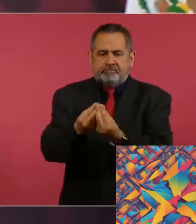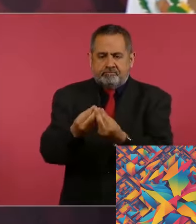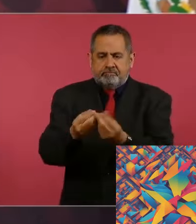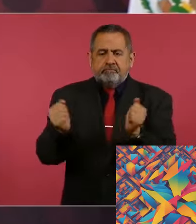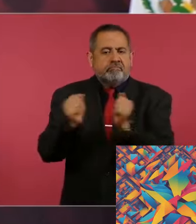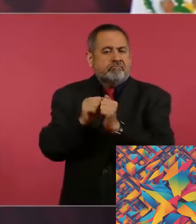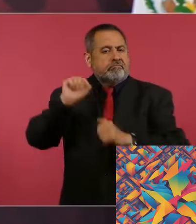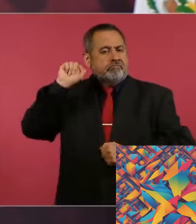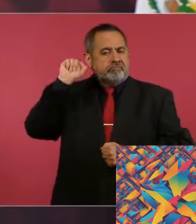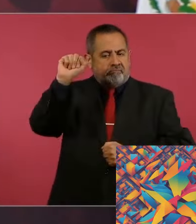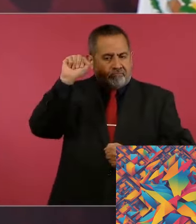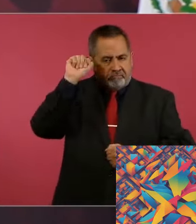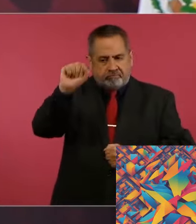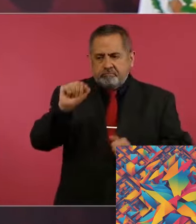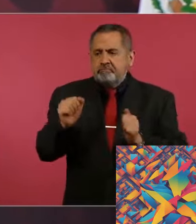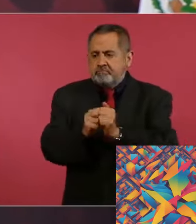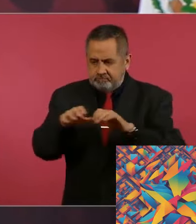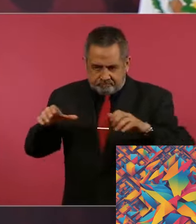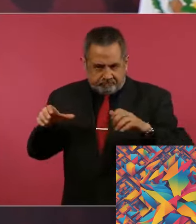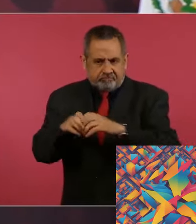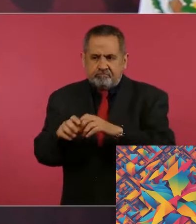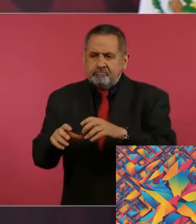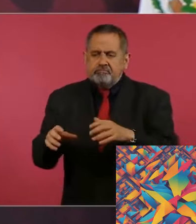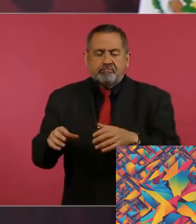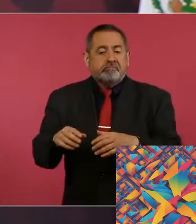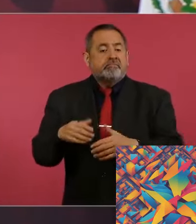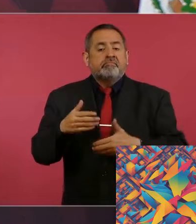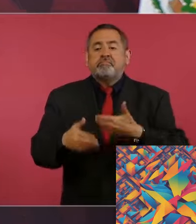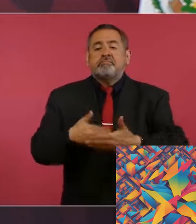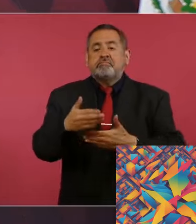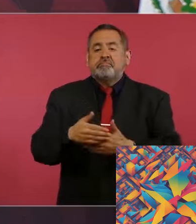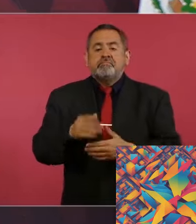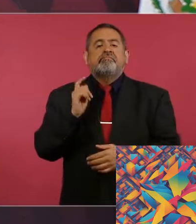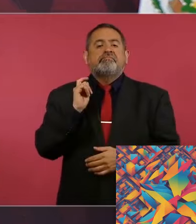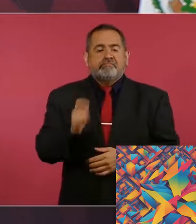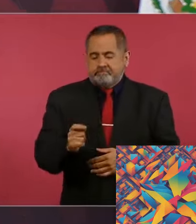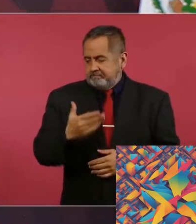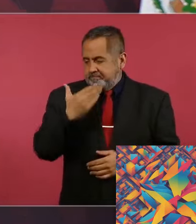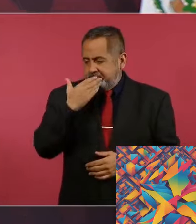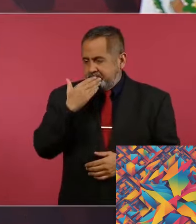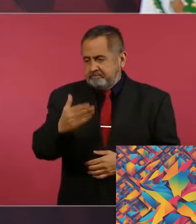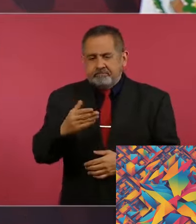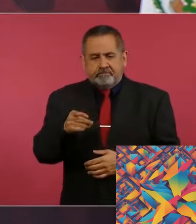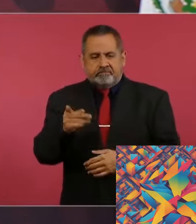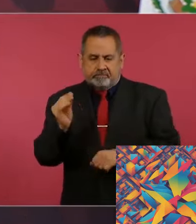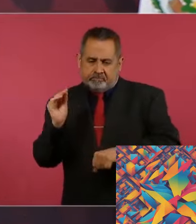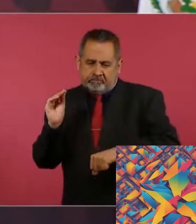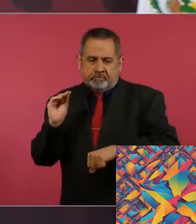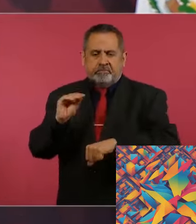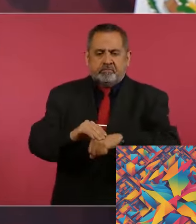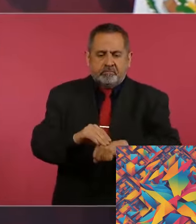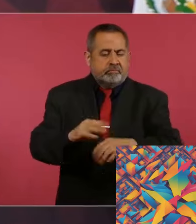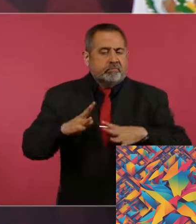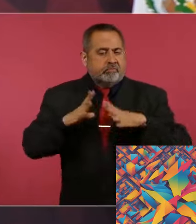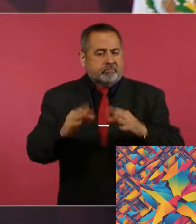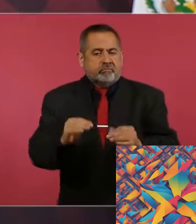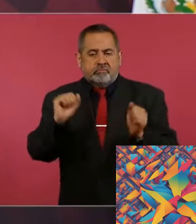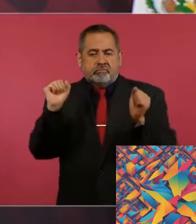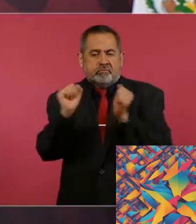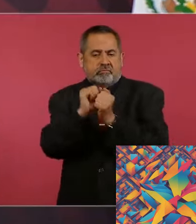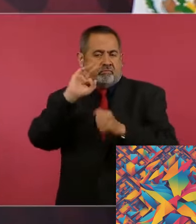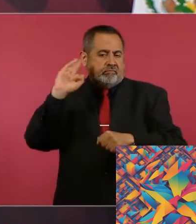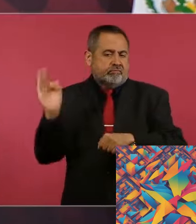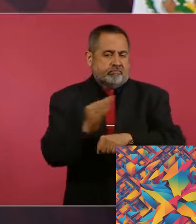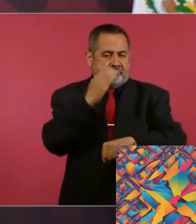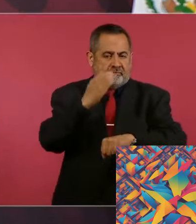creciente aprobación es el reconocimiento de los apoyos sociales impulsados por el gobierno, que han recibido una opinión positiva del 57%